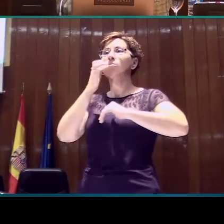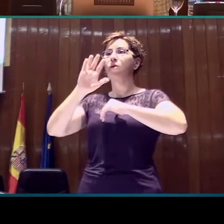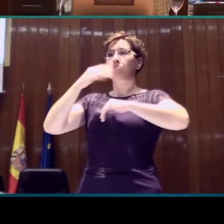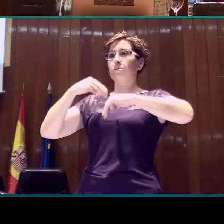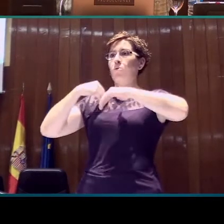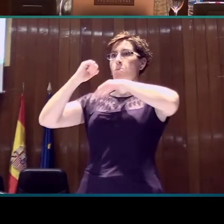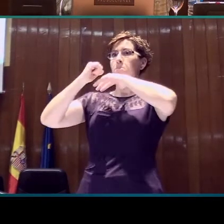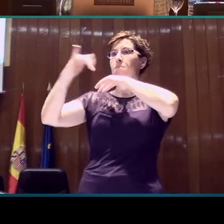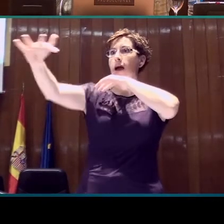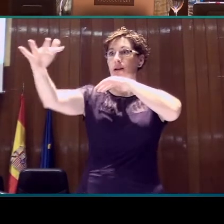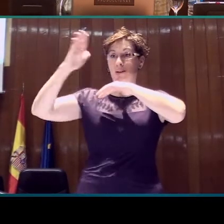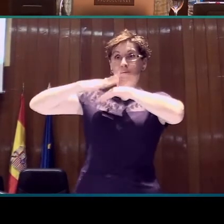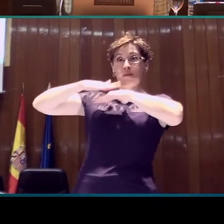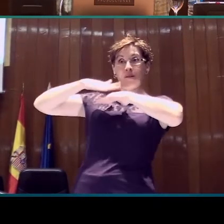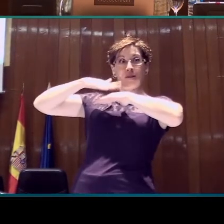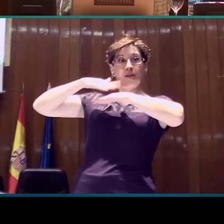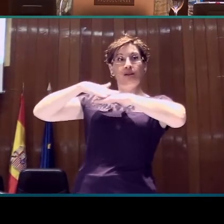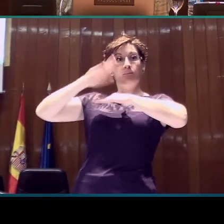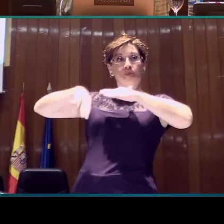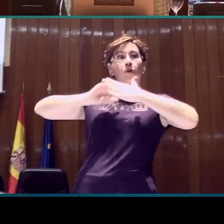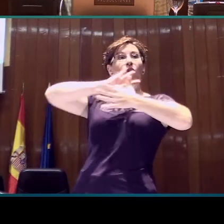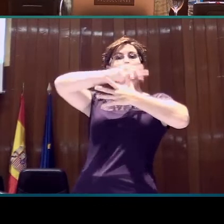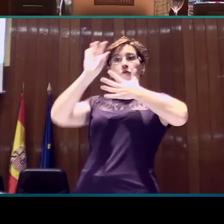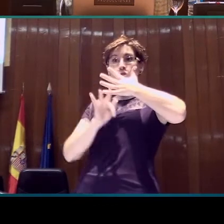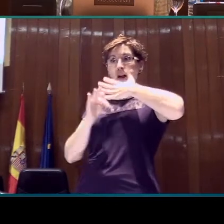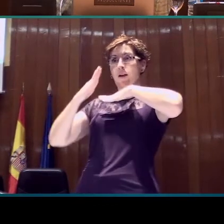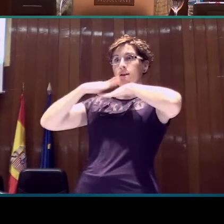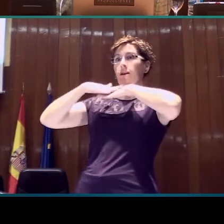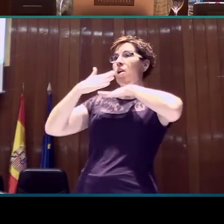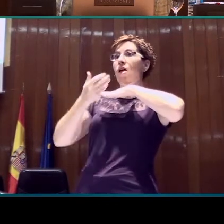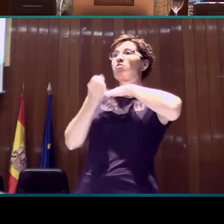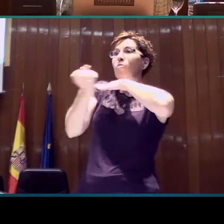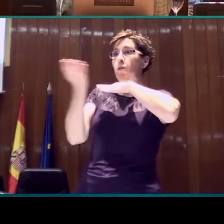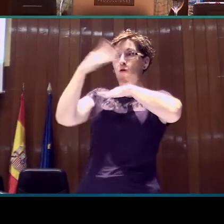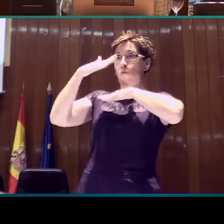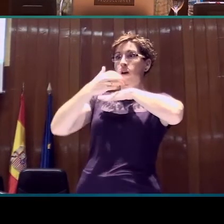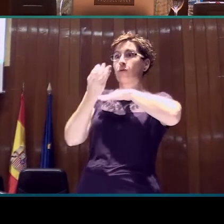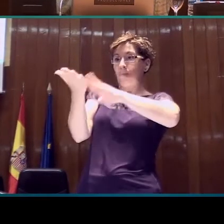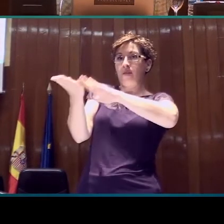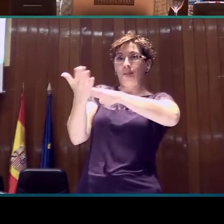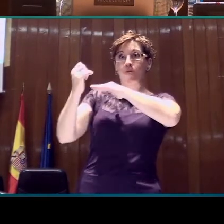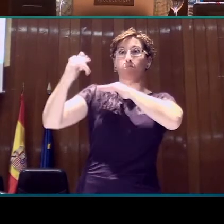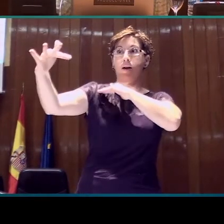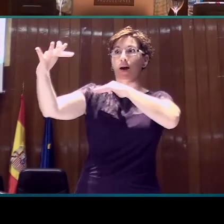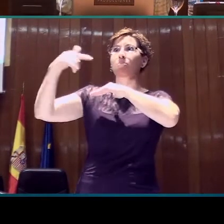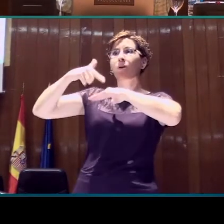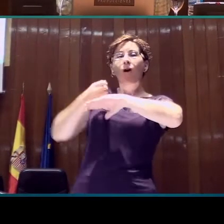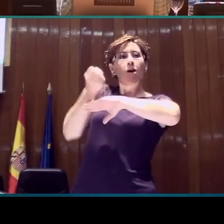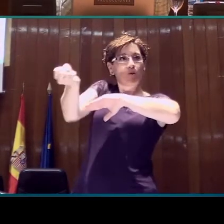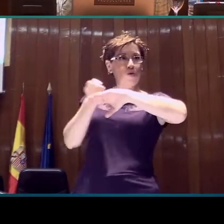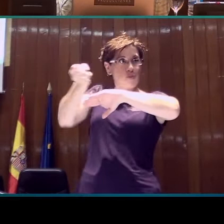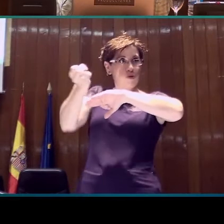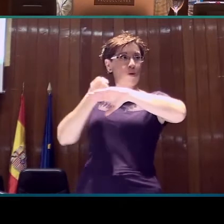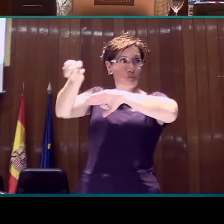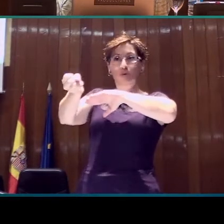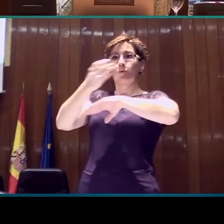durante el discurso, igual que se mantiene una boya en el mar señalando un tipo de información constante. Sabemos que un elemento